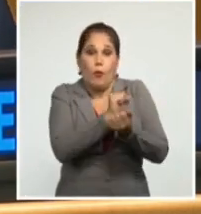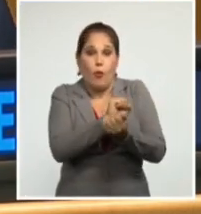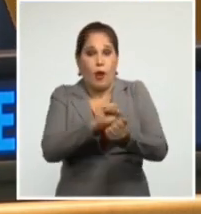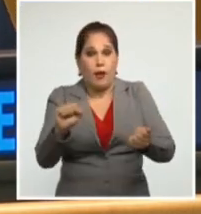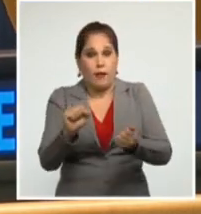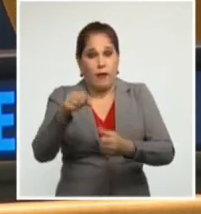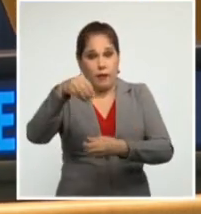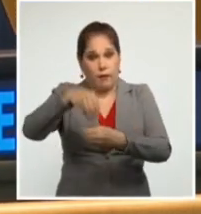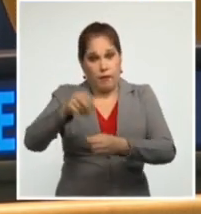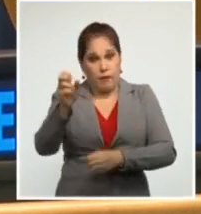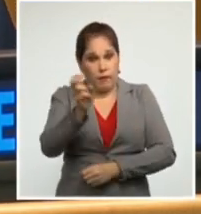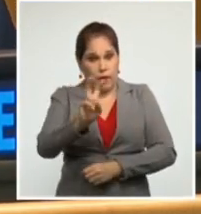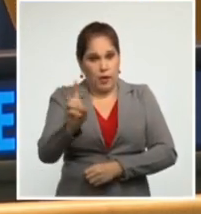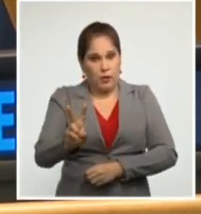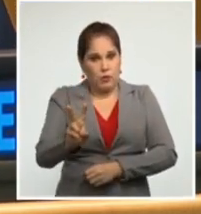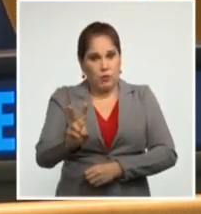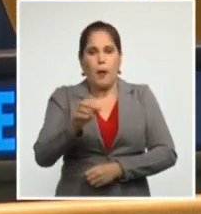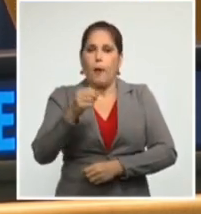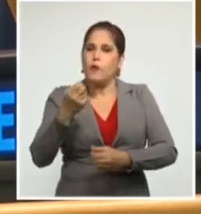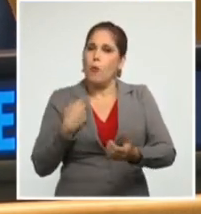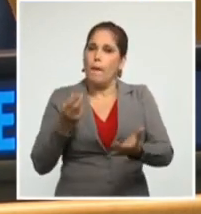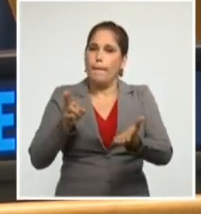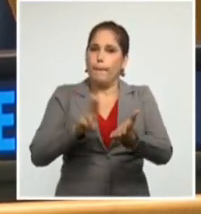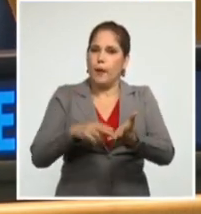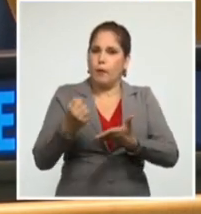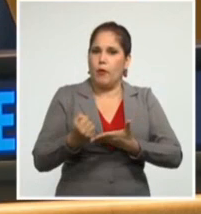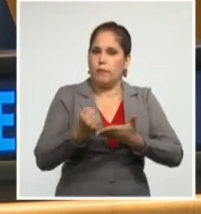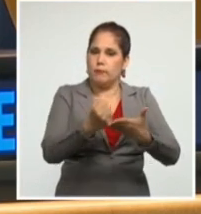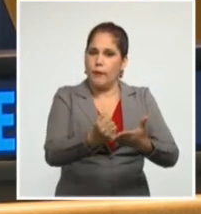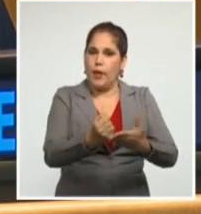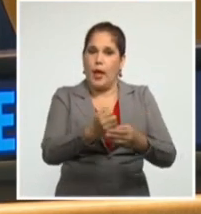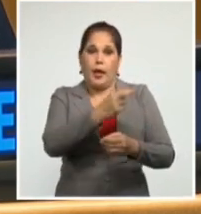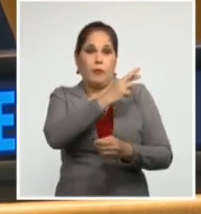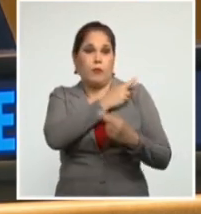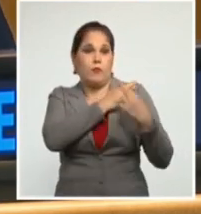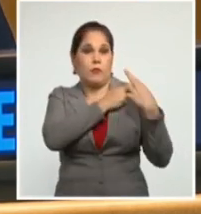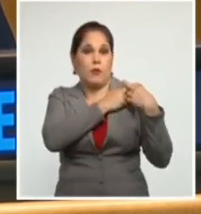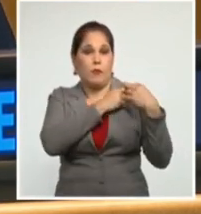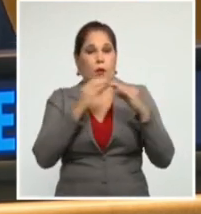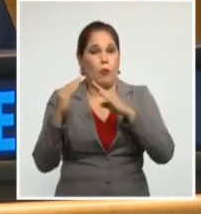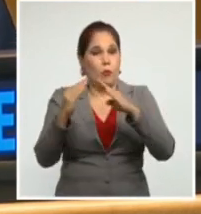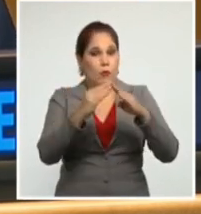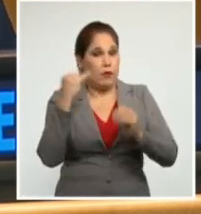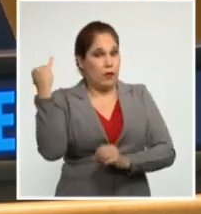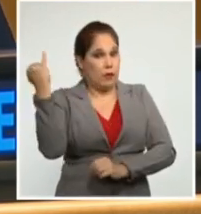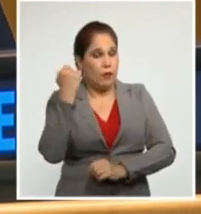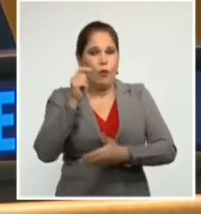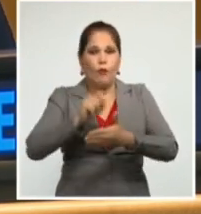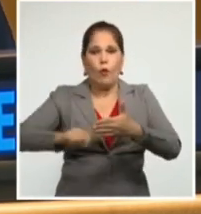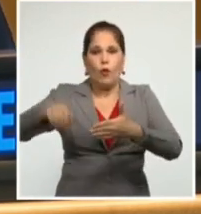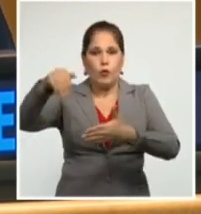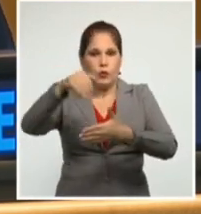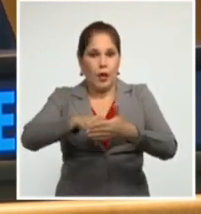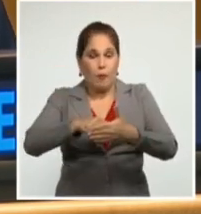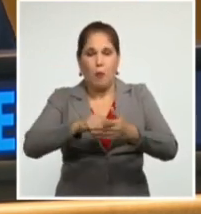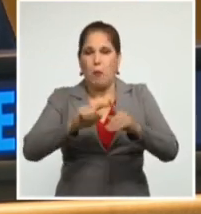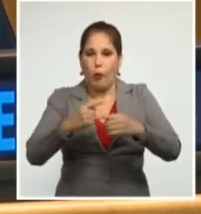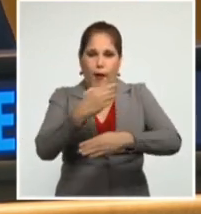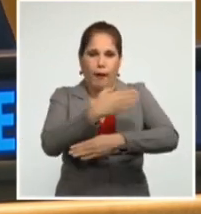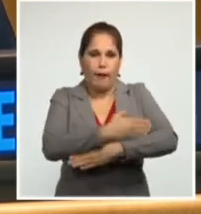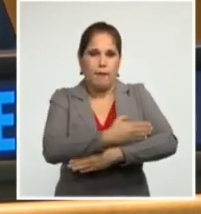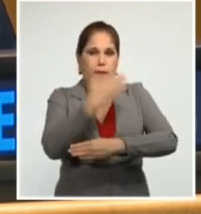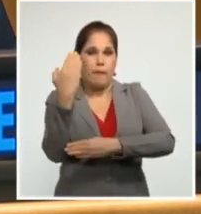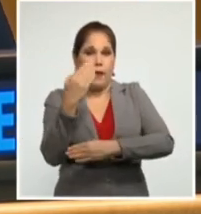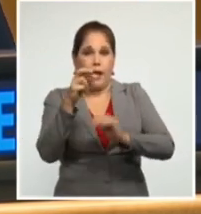Venezuela y como miembro solidario y responsable de la comunidad internacional votaremos a favor de la resolución